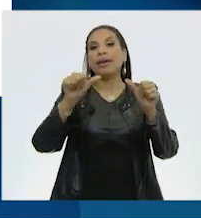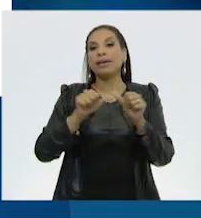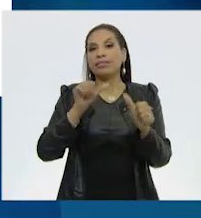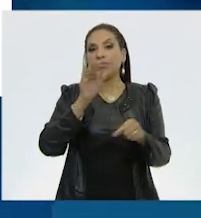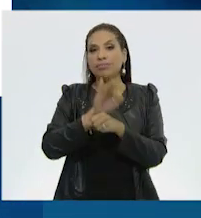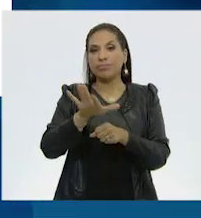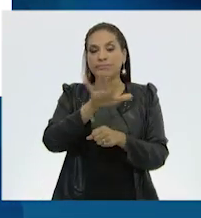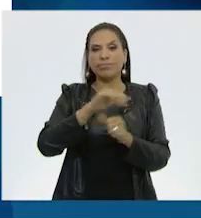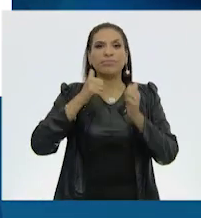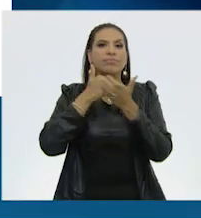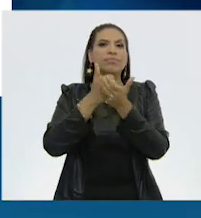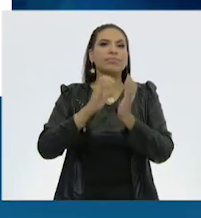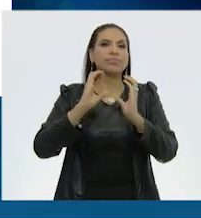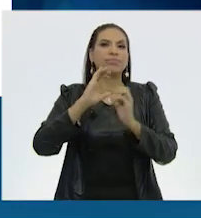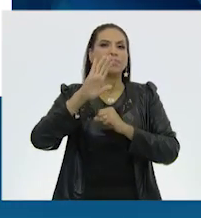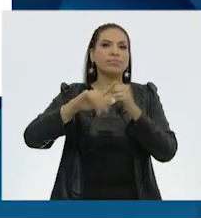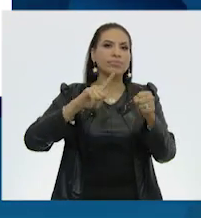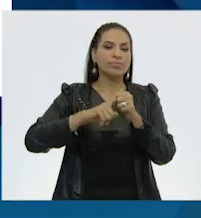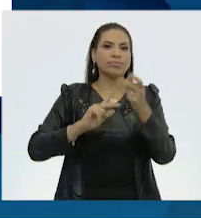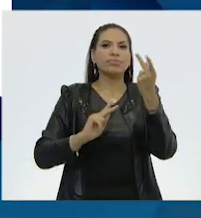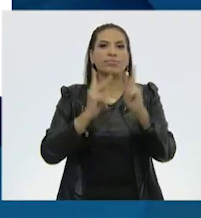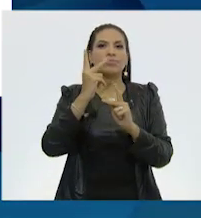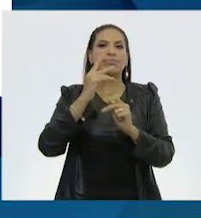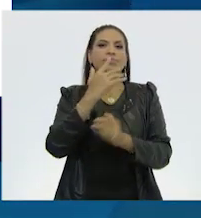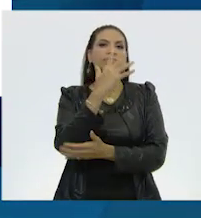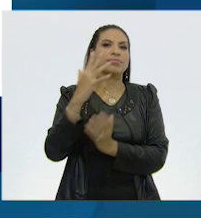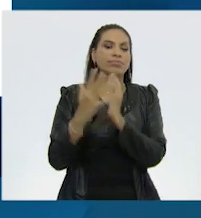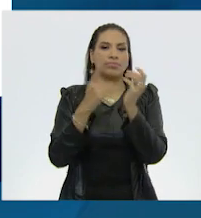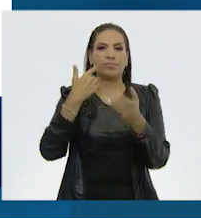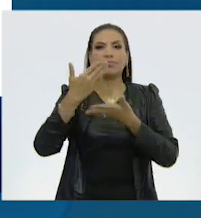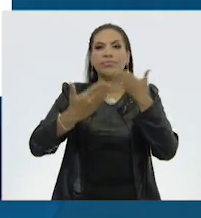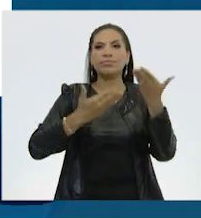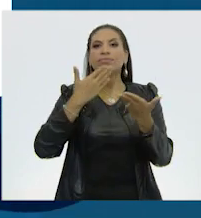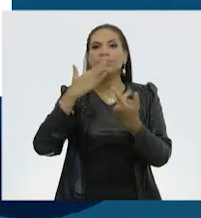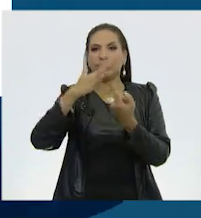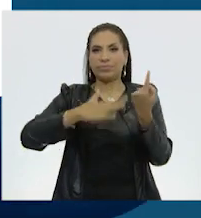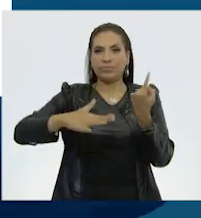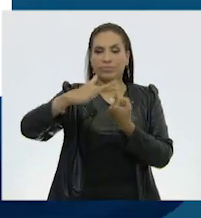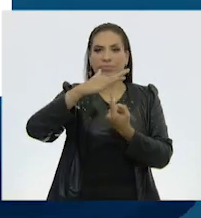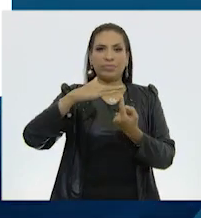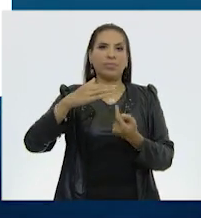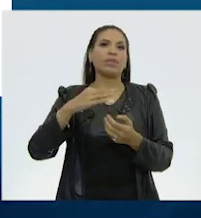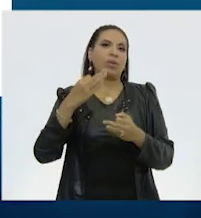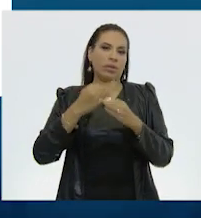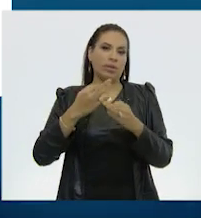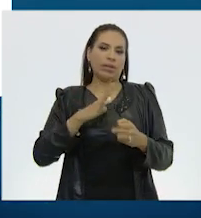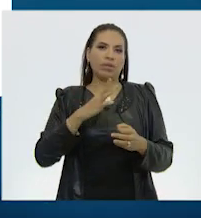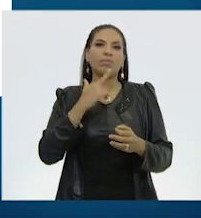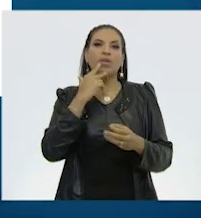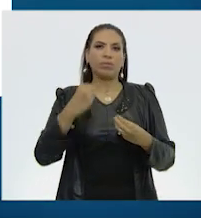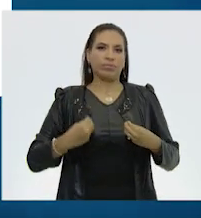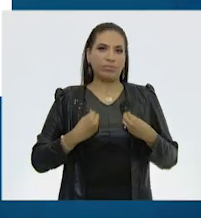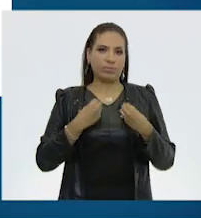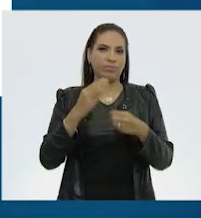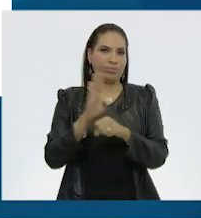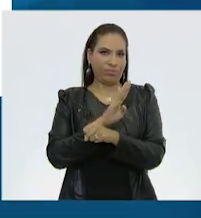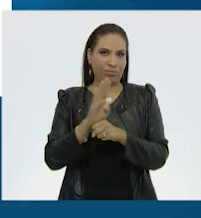ayudan a cuidar la naturaleza para que siga ofreciendo los servicios ambientales de los que depende nuestro bienestar.